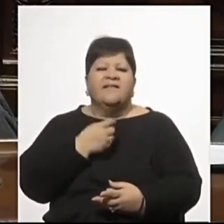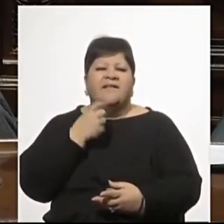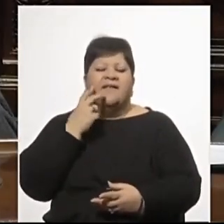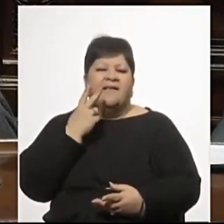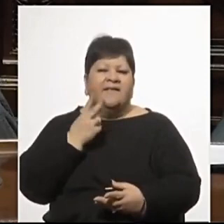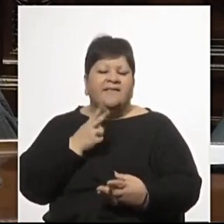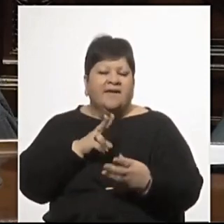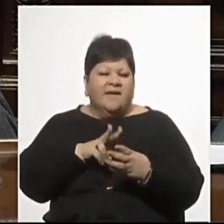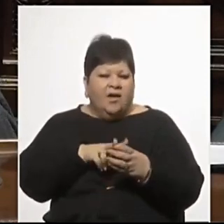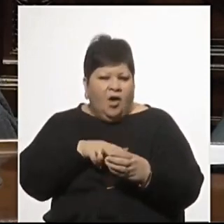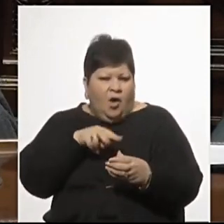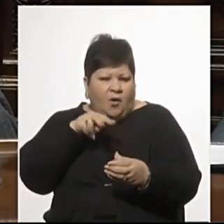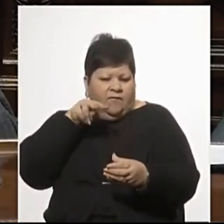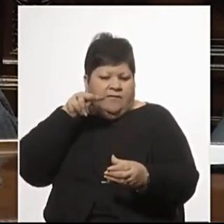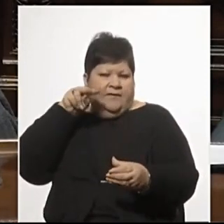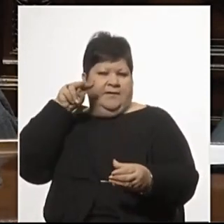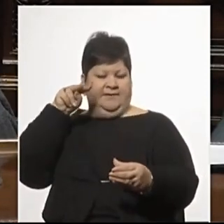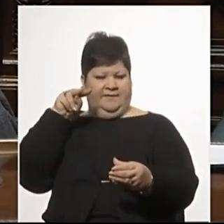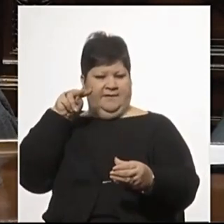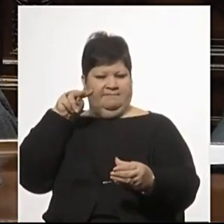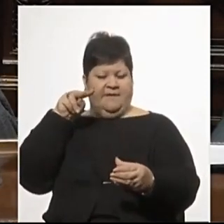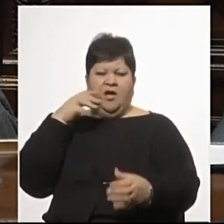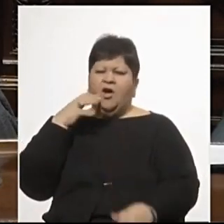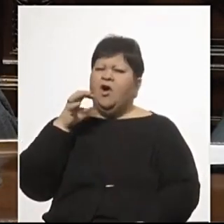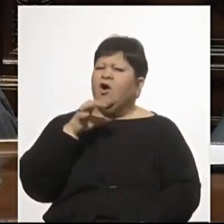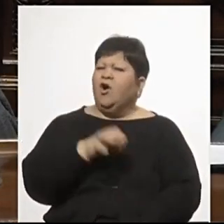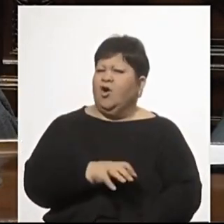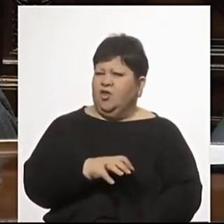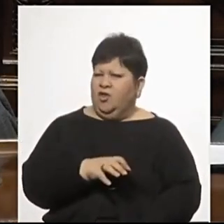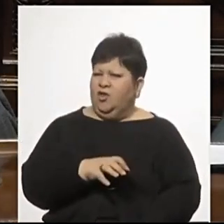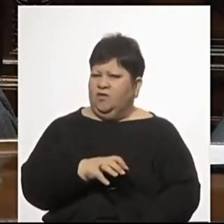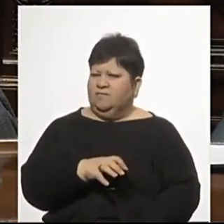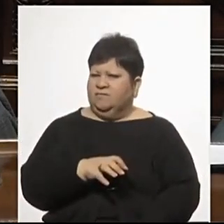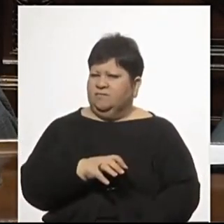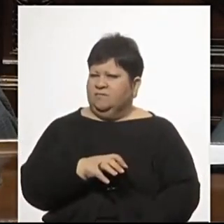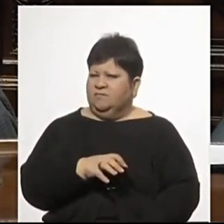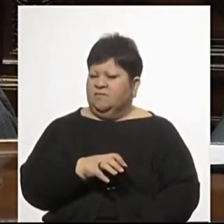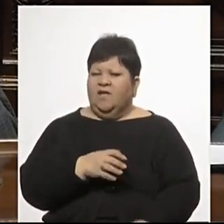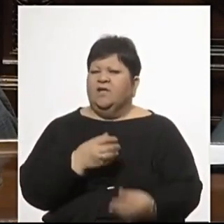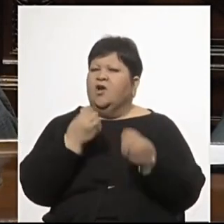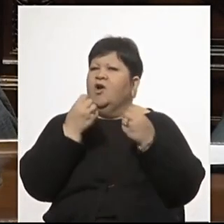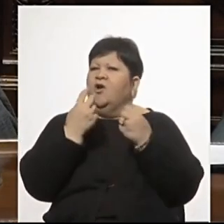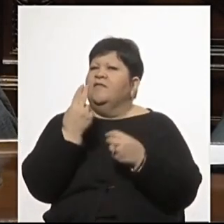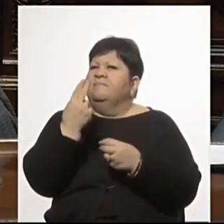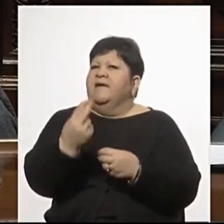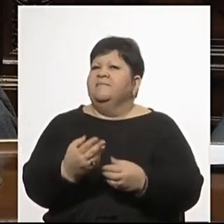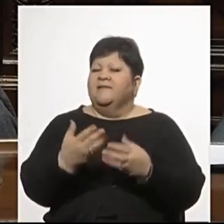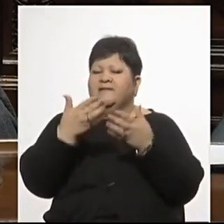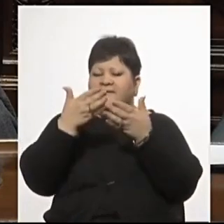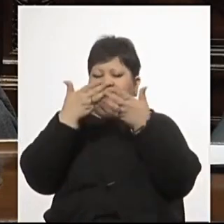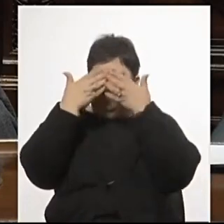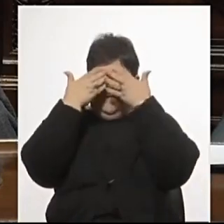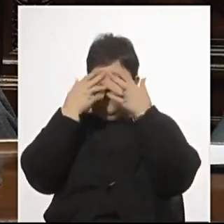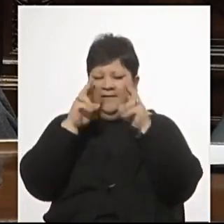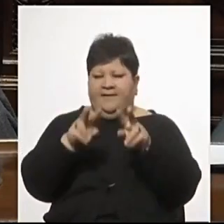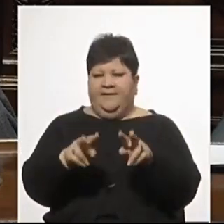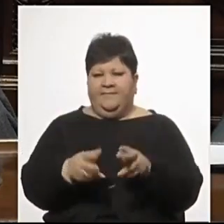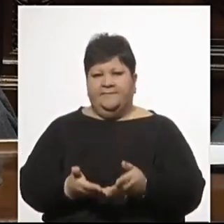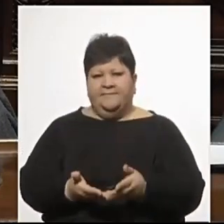El odio es ciego como el amor pero el amor es creador y el odio nos destruye.